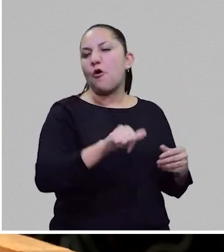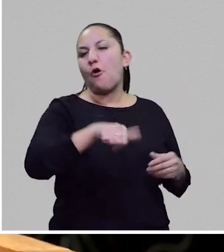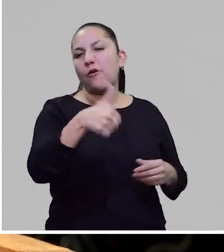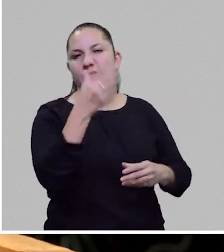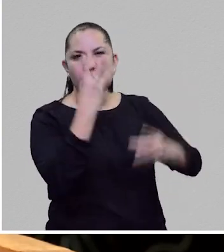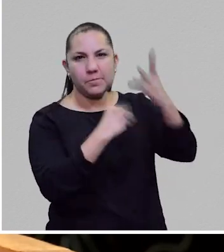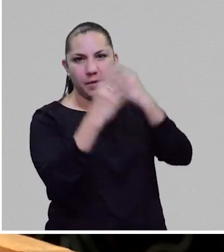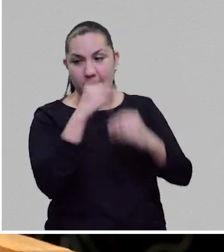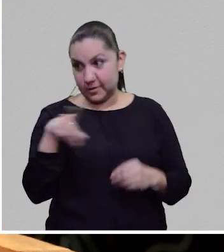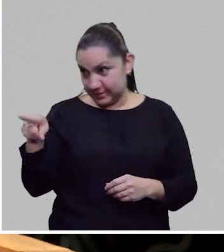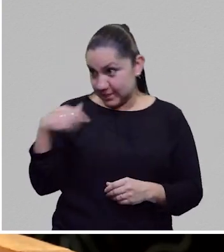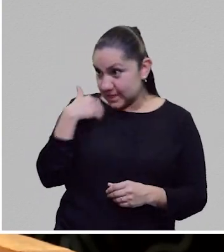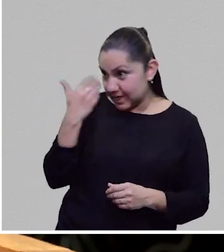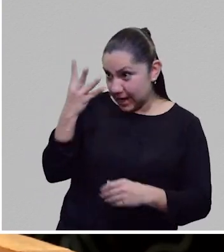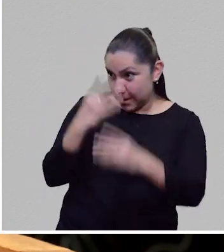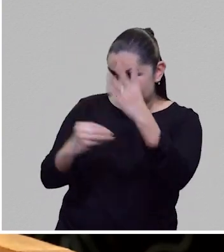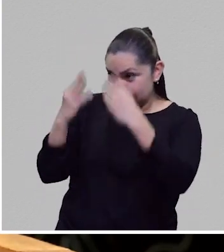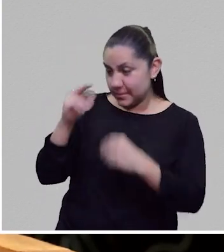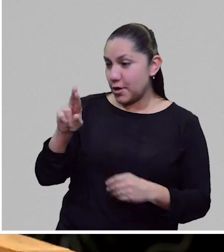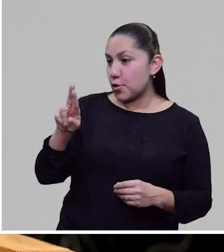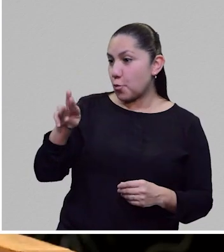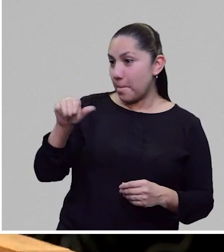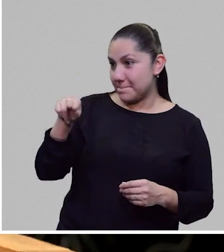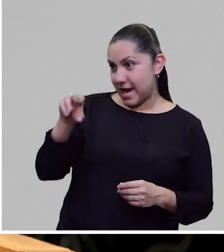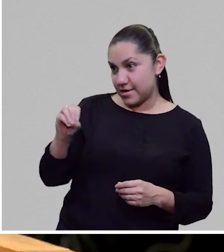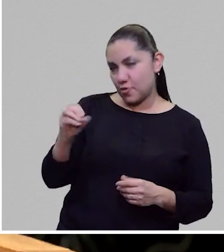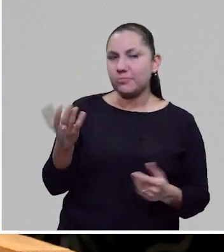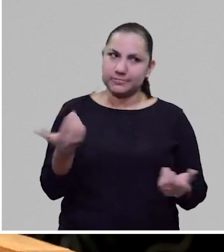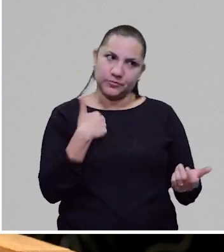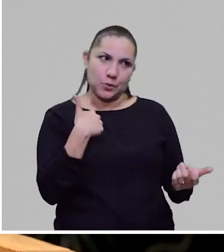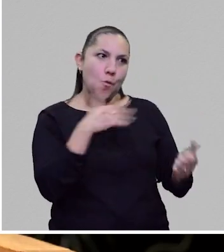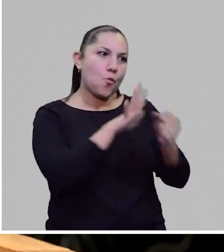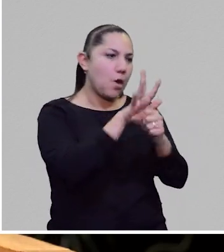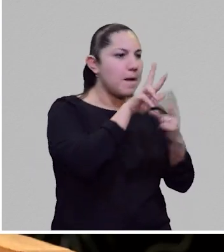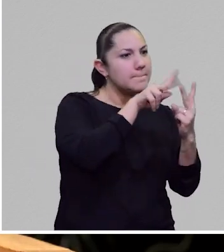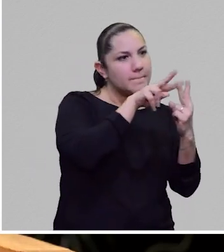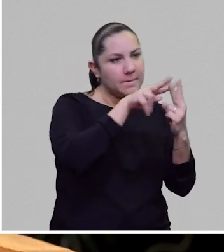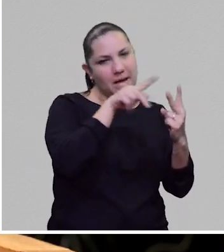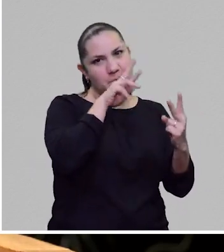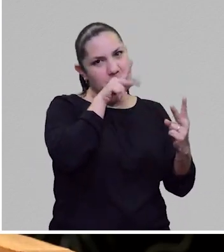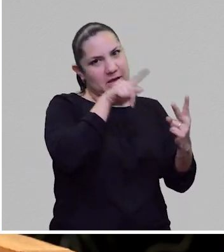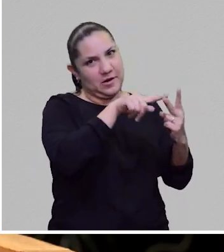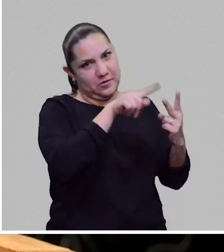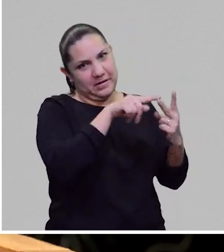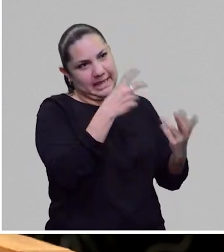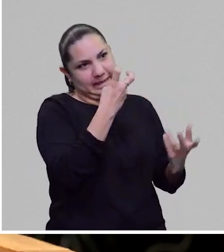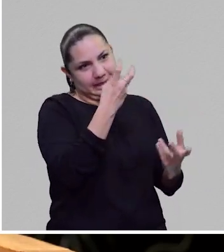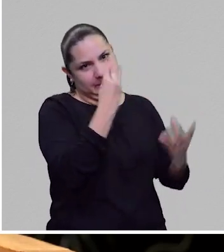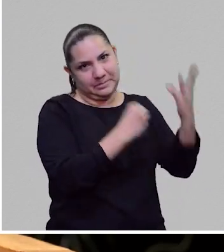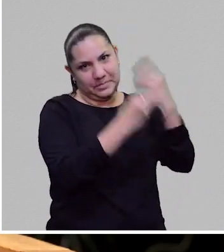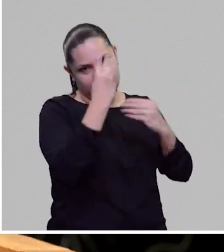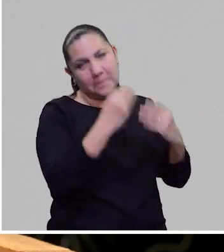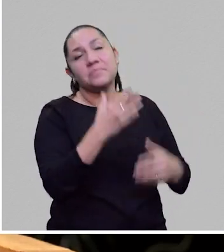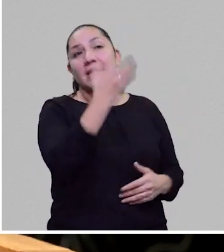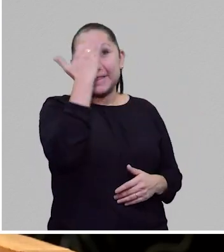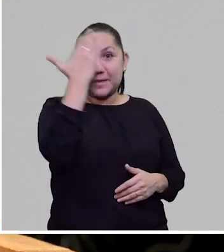arrepiento hablando contigo. por el rumano. ¿Sí? Sí, sí, es que era uno u otro, entonces dejé uno. Por 1920,